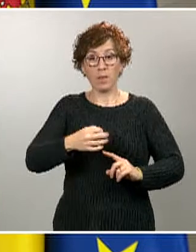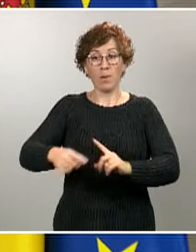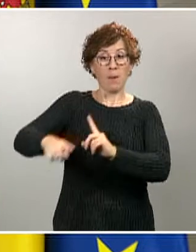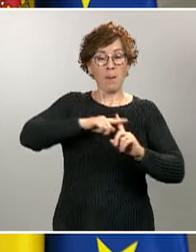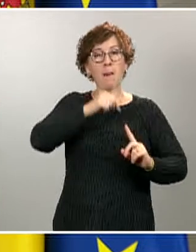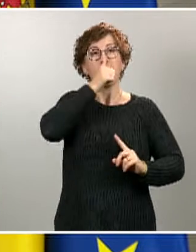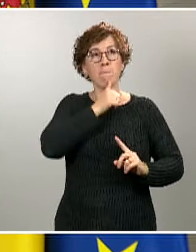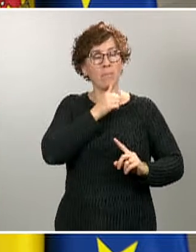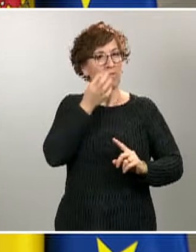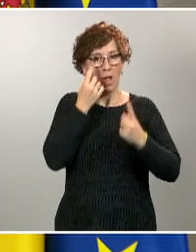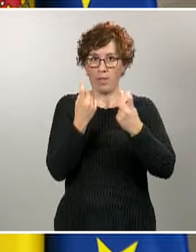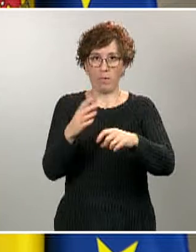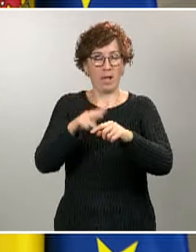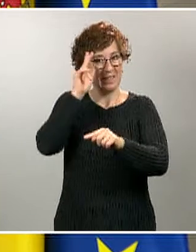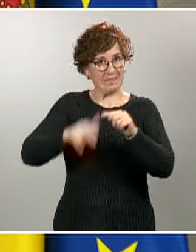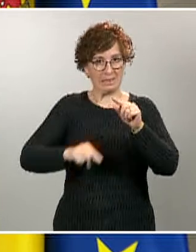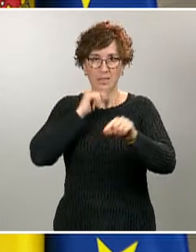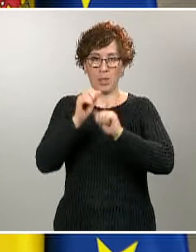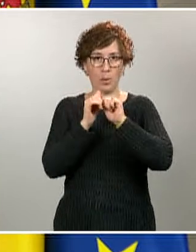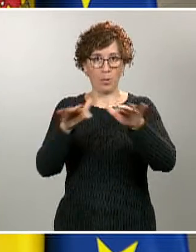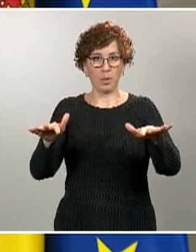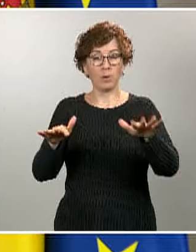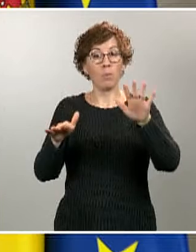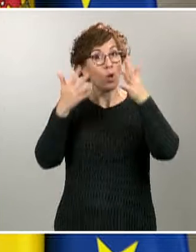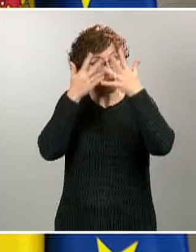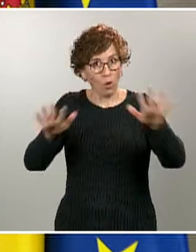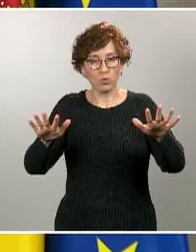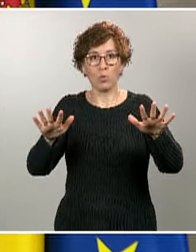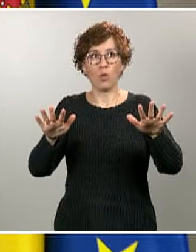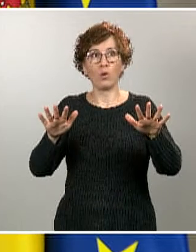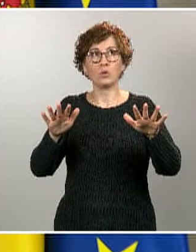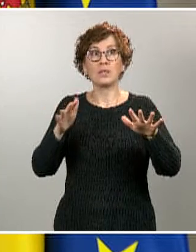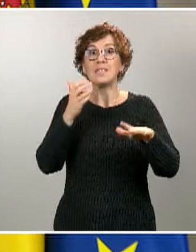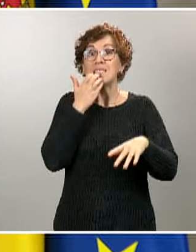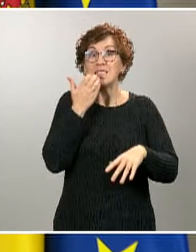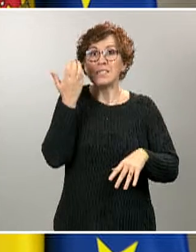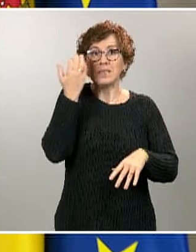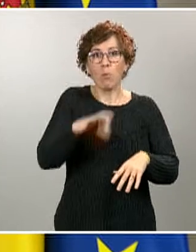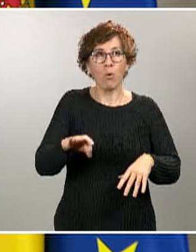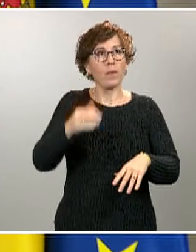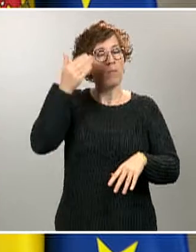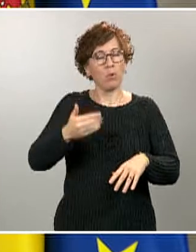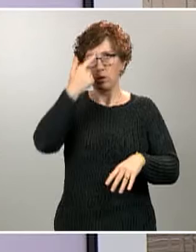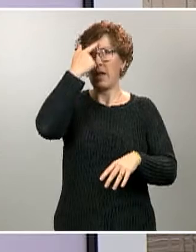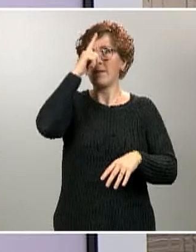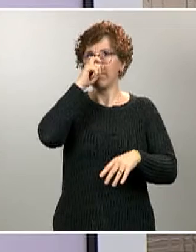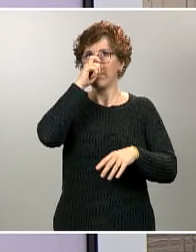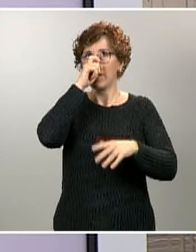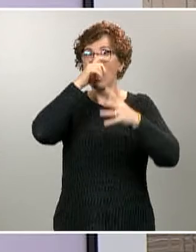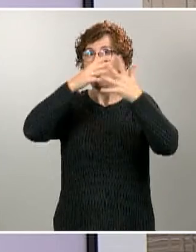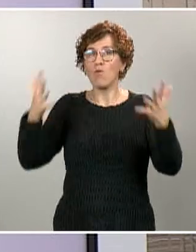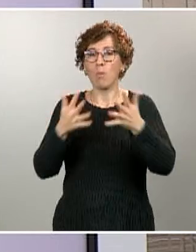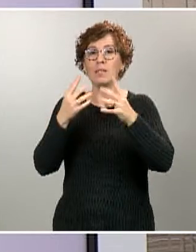Insistimos, en cualquier caso, en la necesidad de fomentar siempre que sea posible el teletrabajo, evitando así el desplazamiento